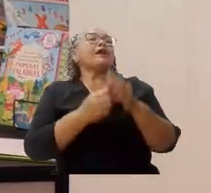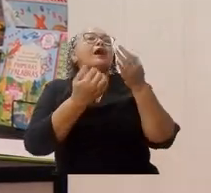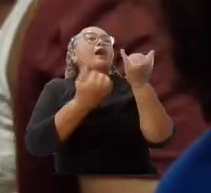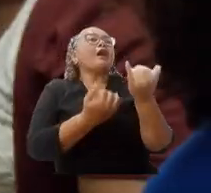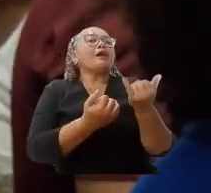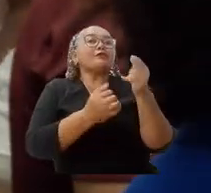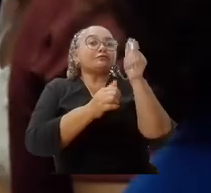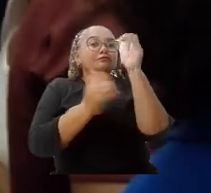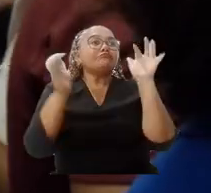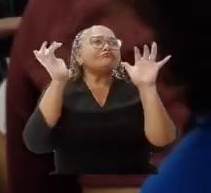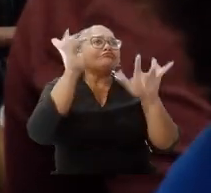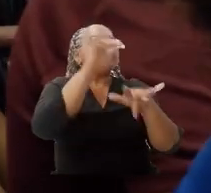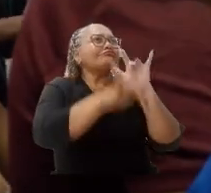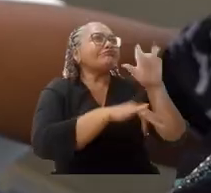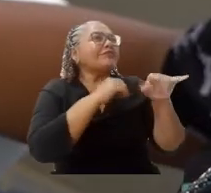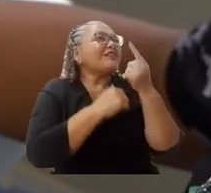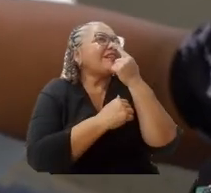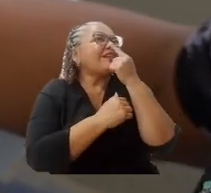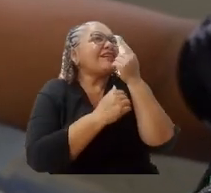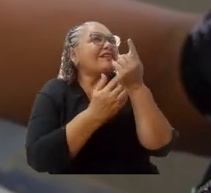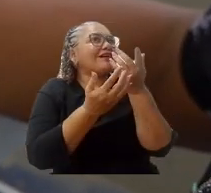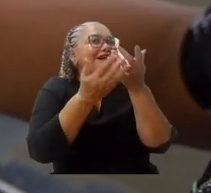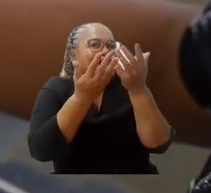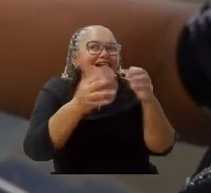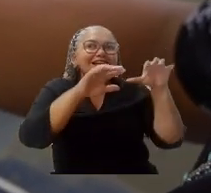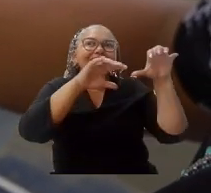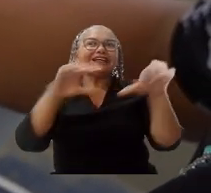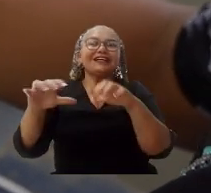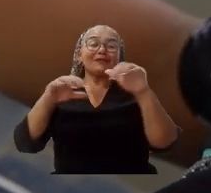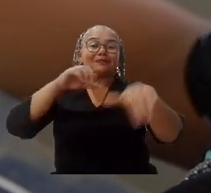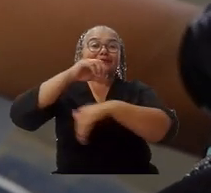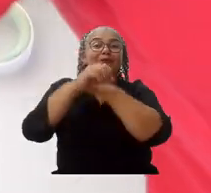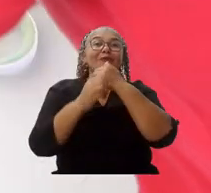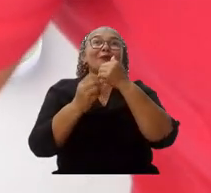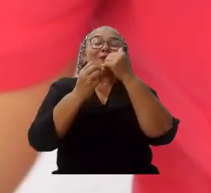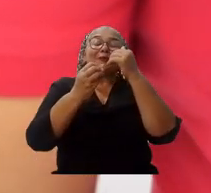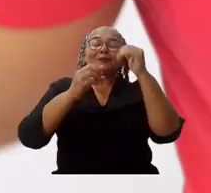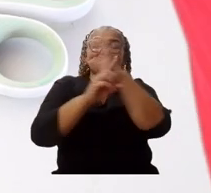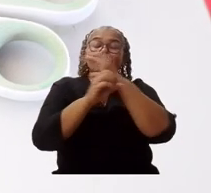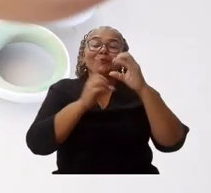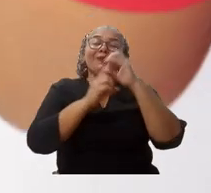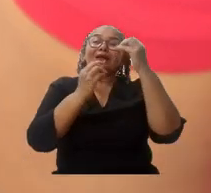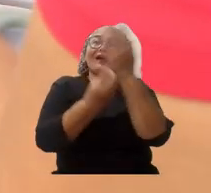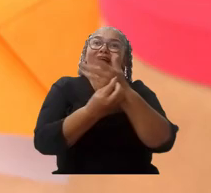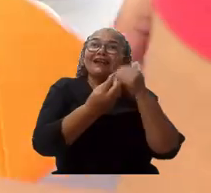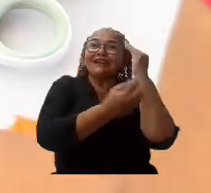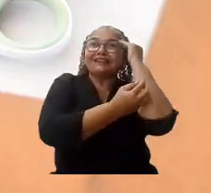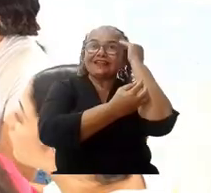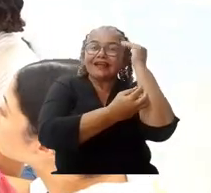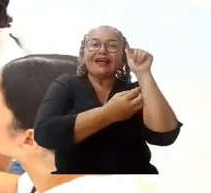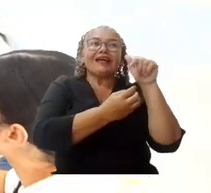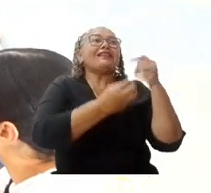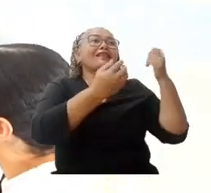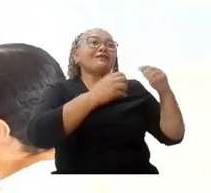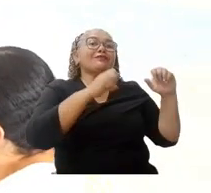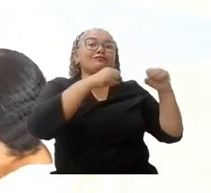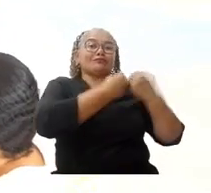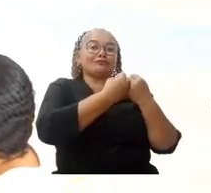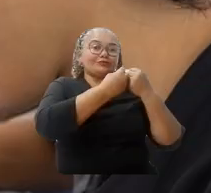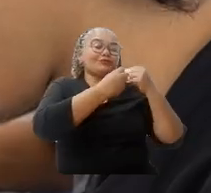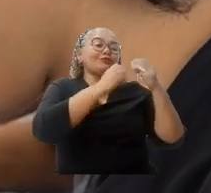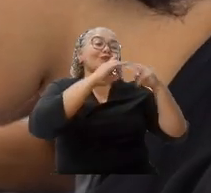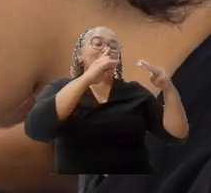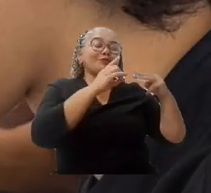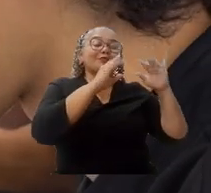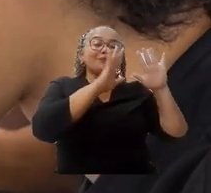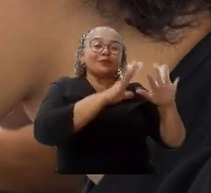comienzan a disfrutar de la franja Leeres Mi Cuento, actividad permanente del Ministerio de las Culturas, las Artes y los Saberes y la editorial